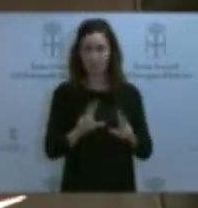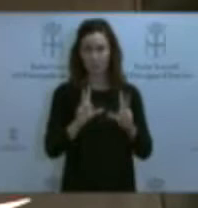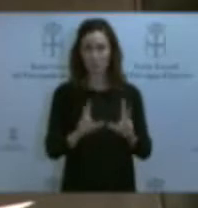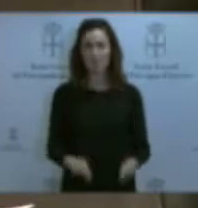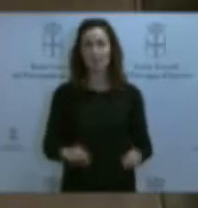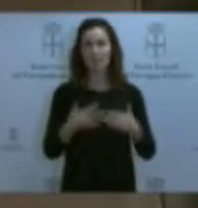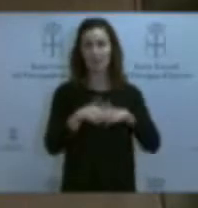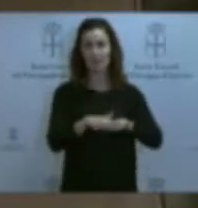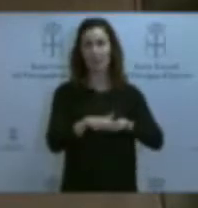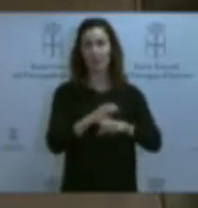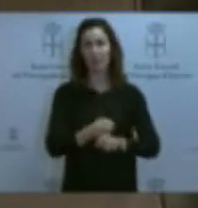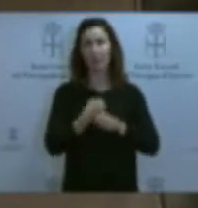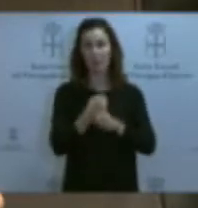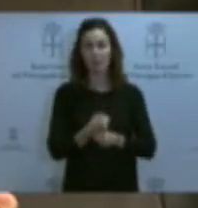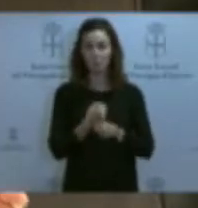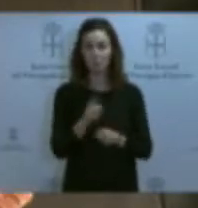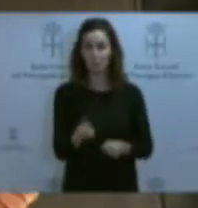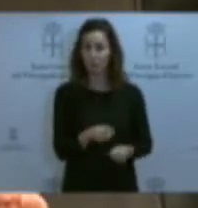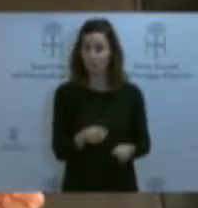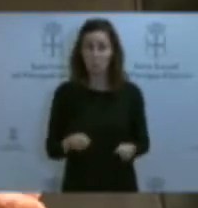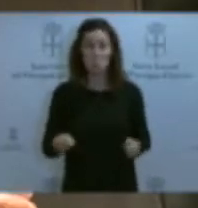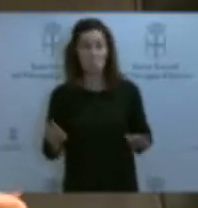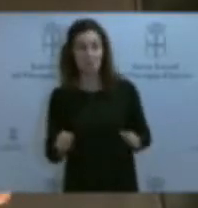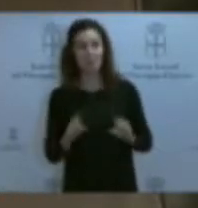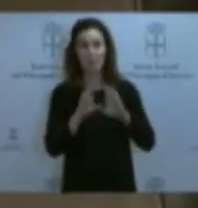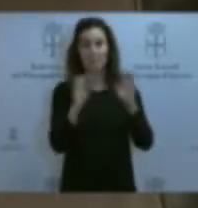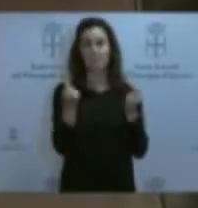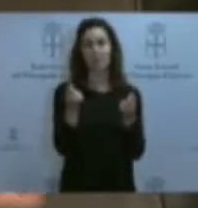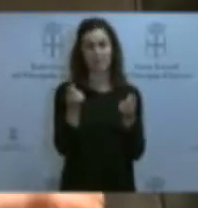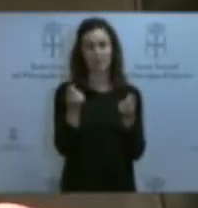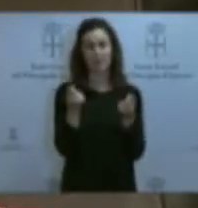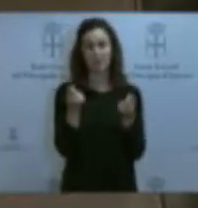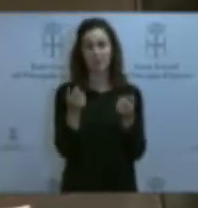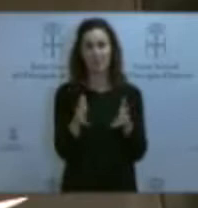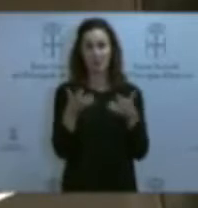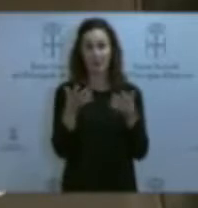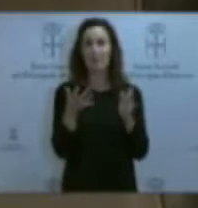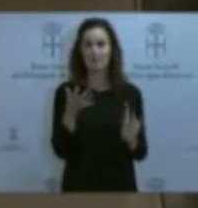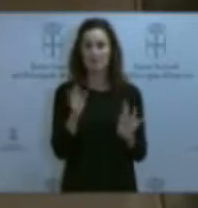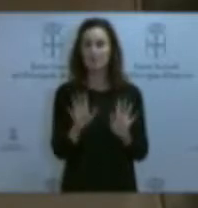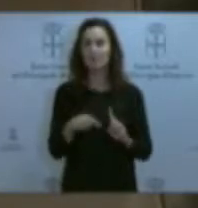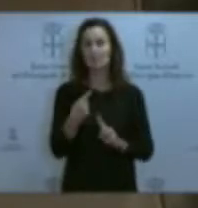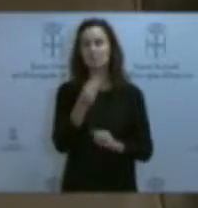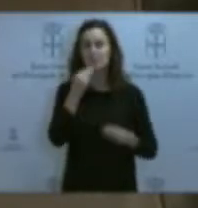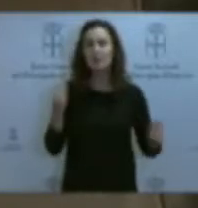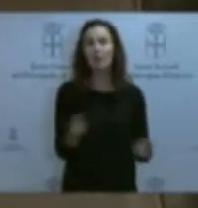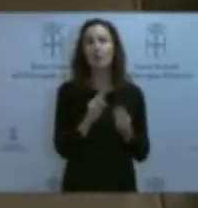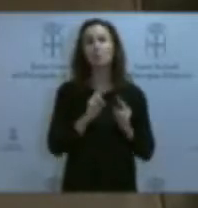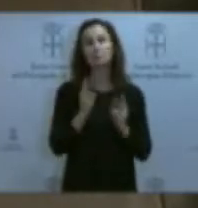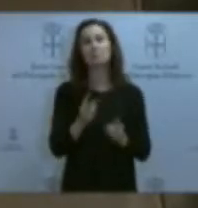Asturcon. La empresa en este momento gana dinero, pero yo le pregunto, ¿ustedes van a reinvertir en mejorar los servicios a la ciudadanía?